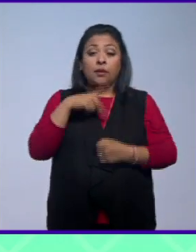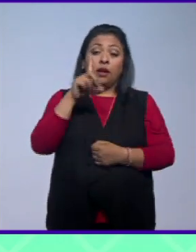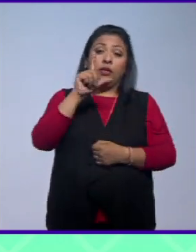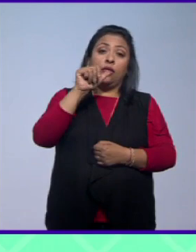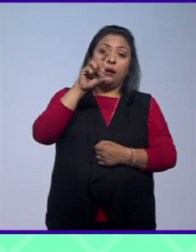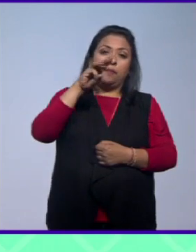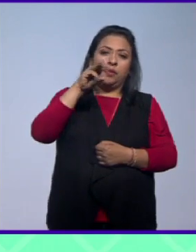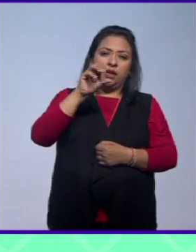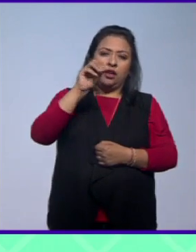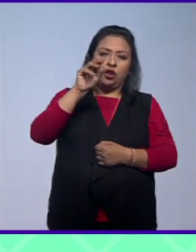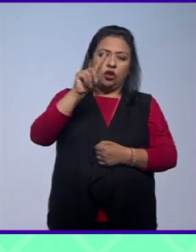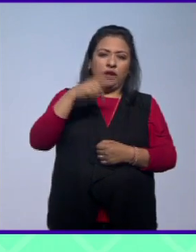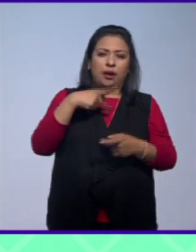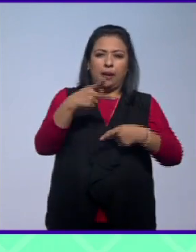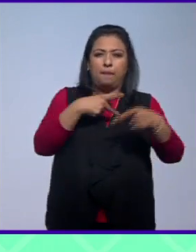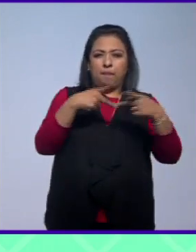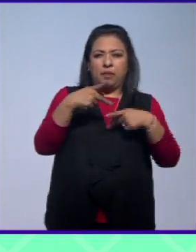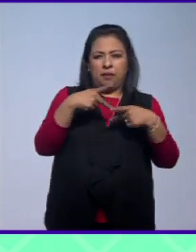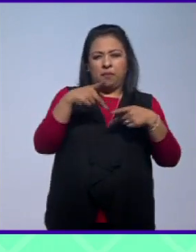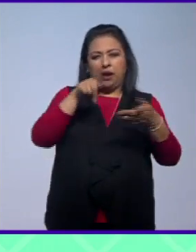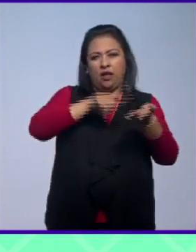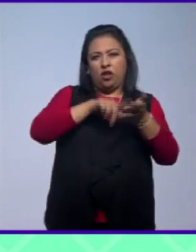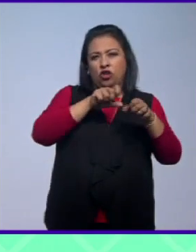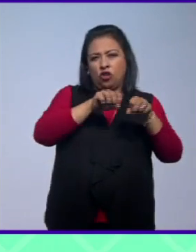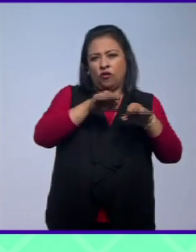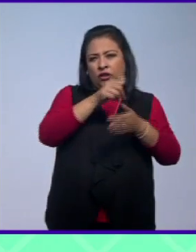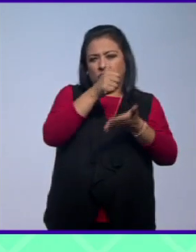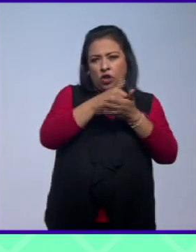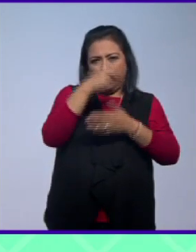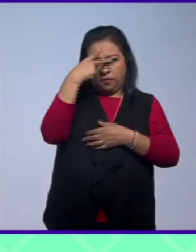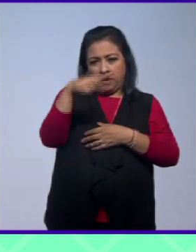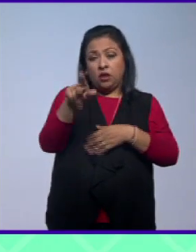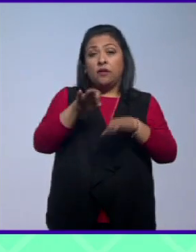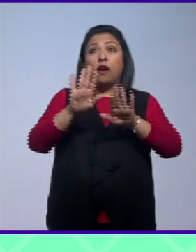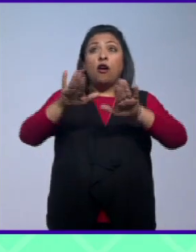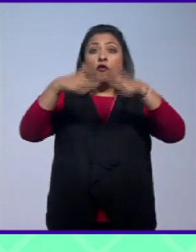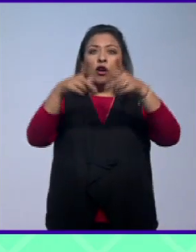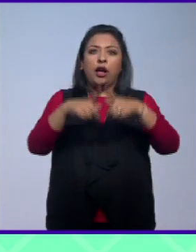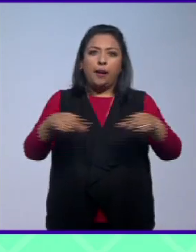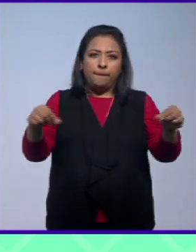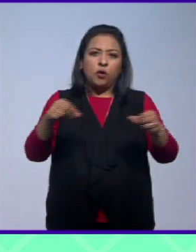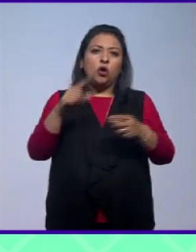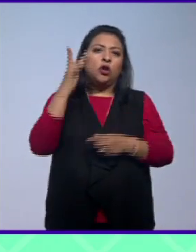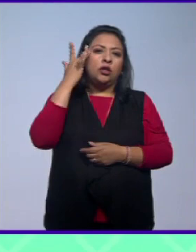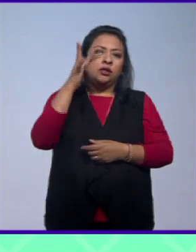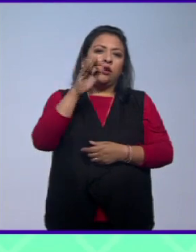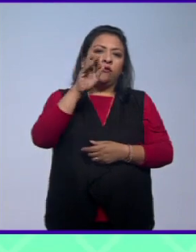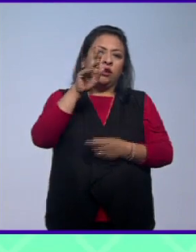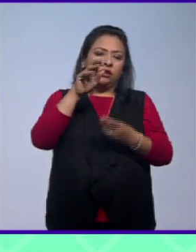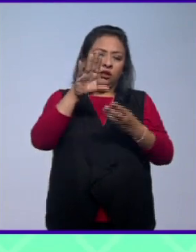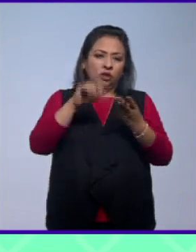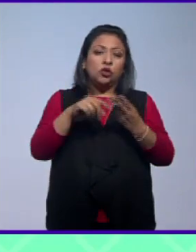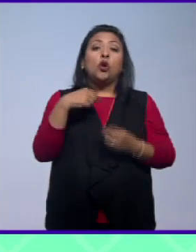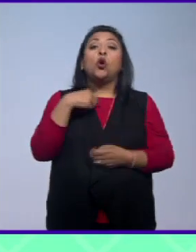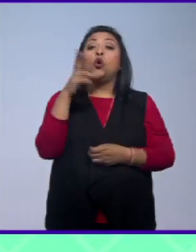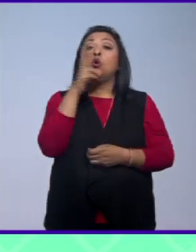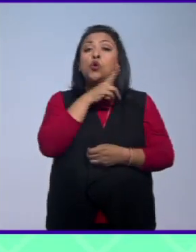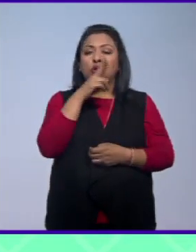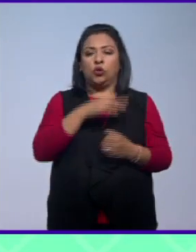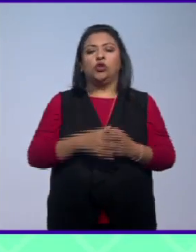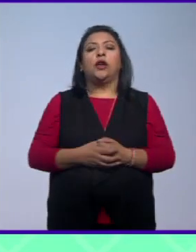Ortega prepara en su estudio de la Ciudad de México lo que serán sus trabajos en Japón San Francisco y Rusia una